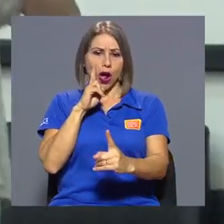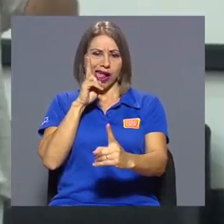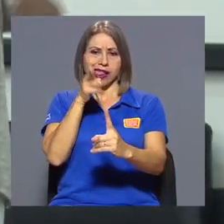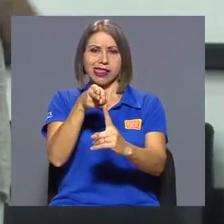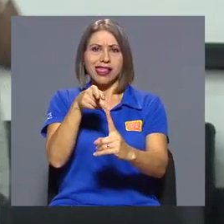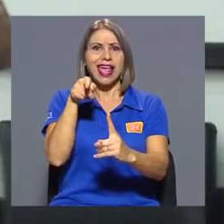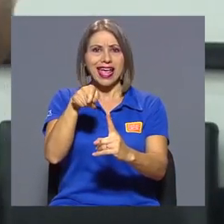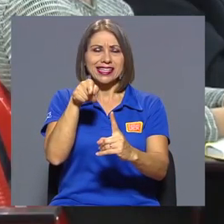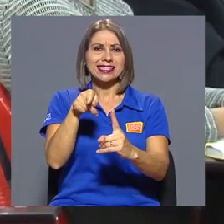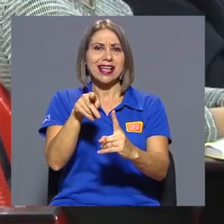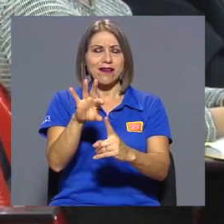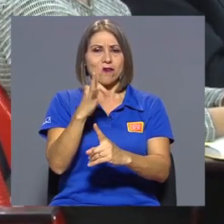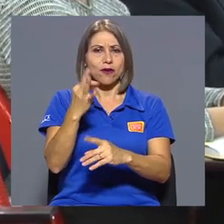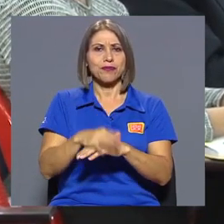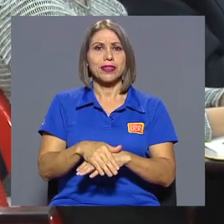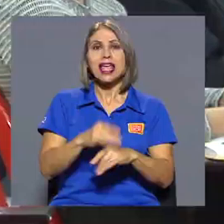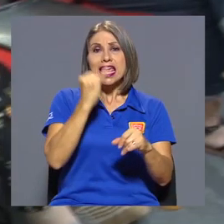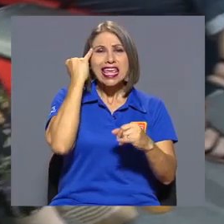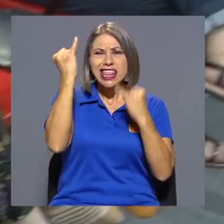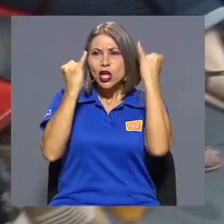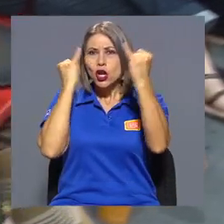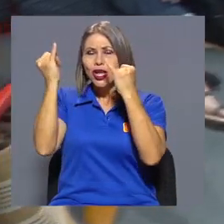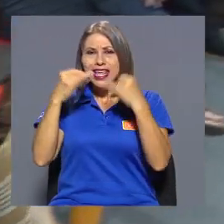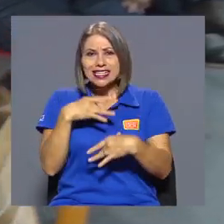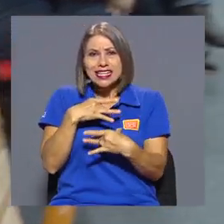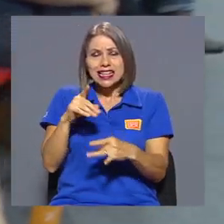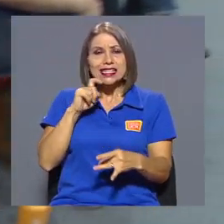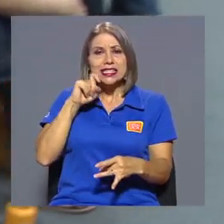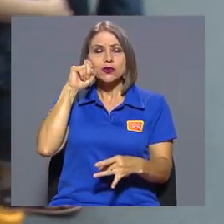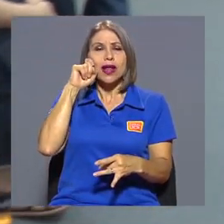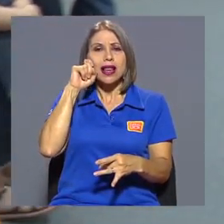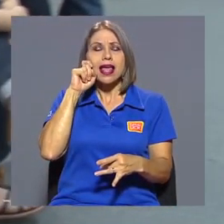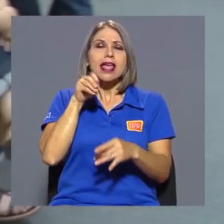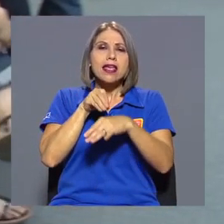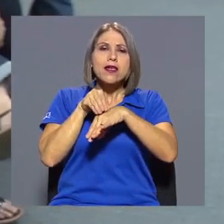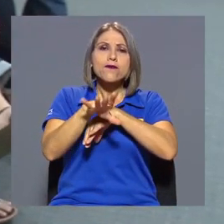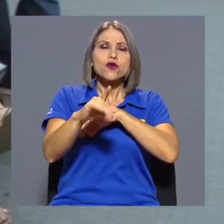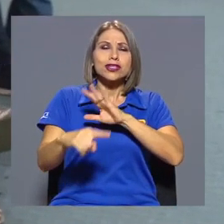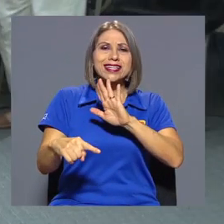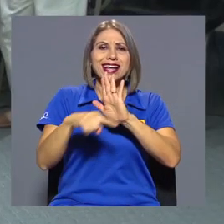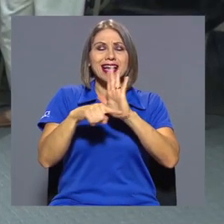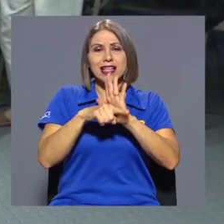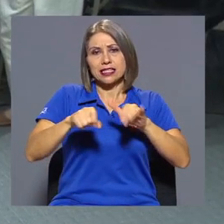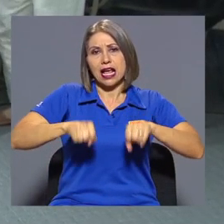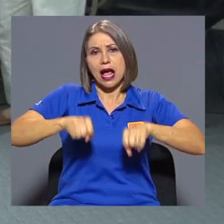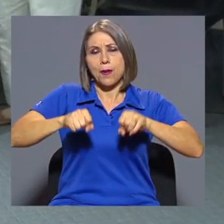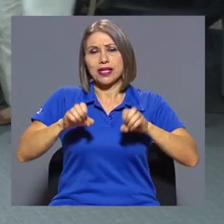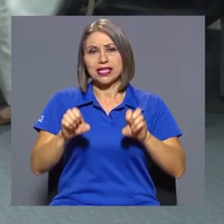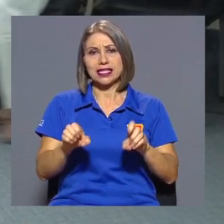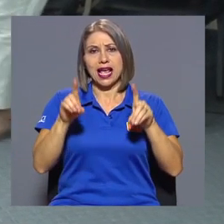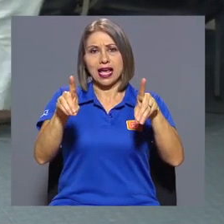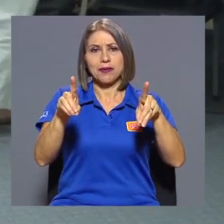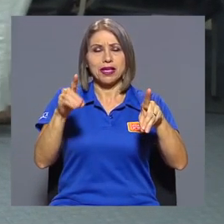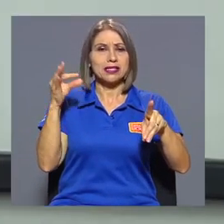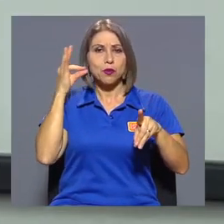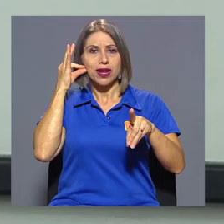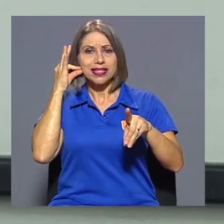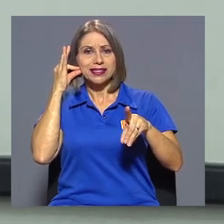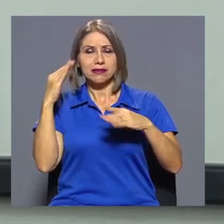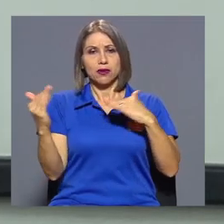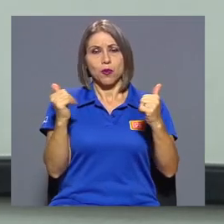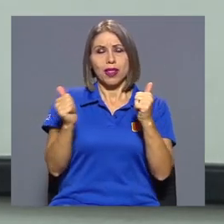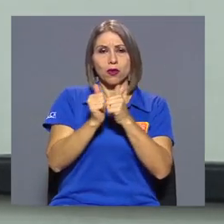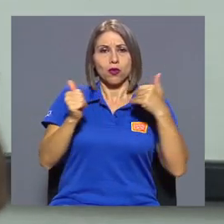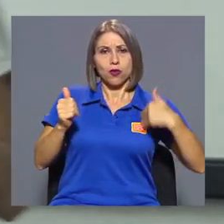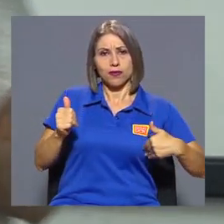tradicionales. Las ideologías sexistas influyen de manera más negativa en las capacidades académicas de las mujeres que en